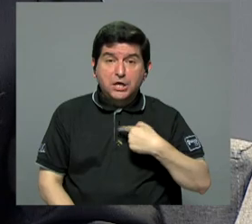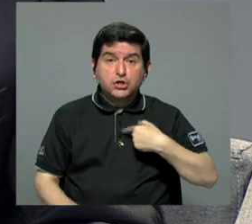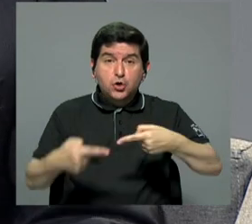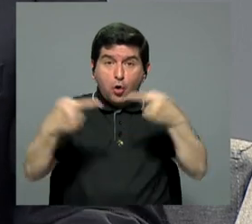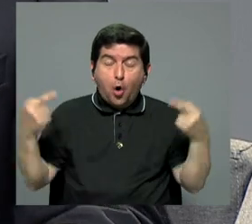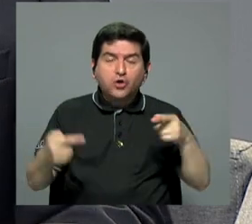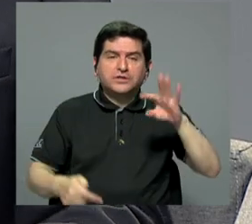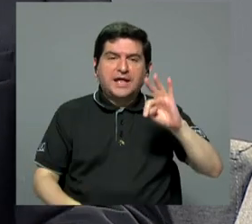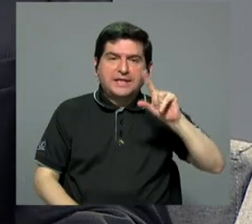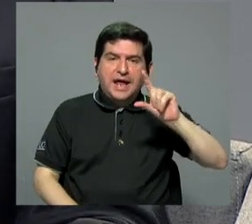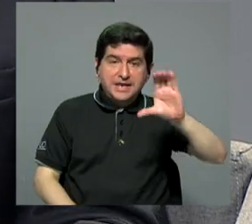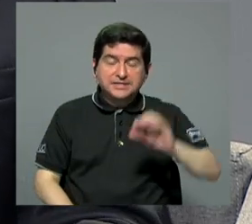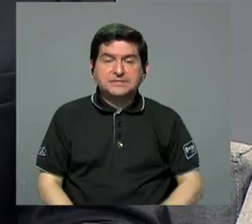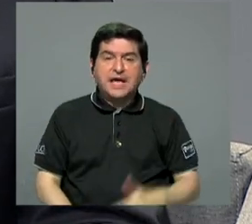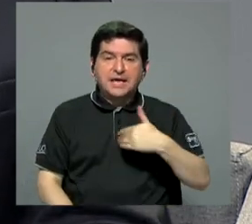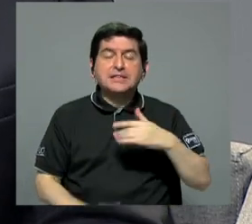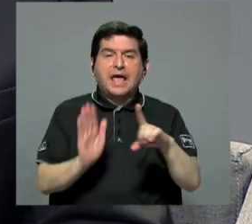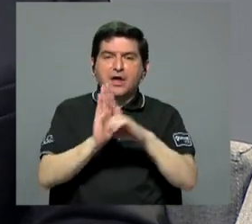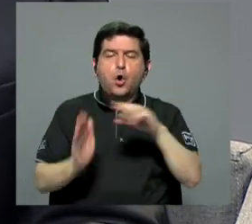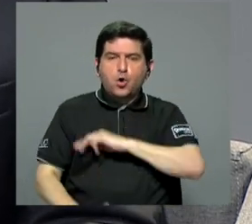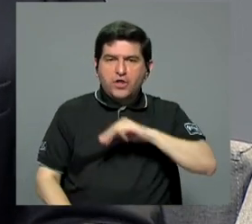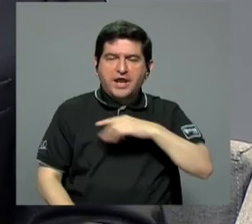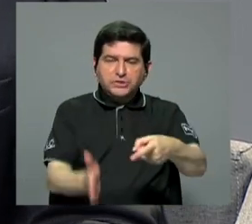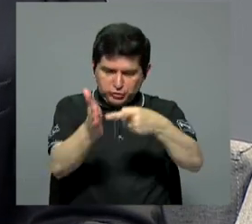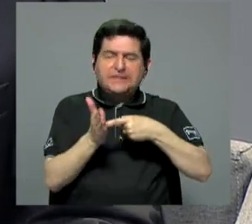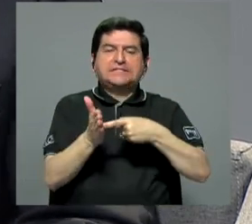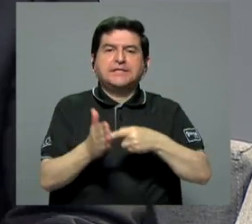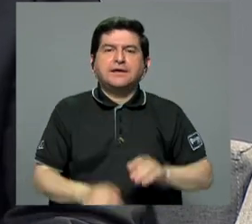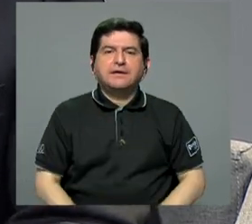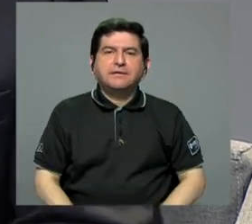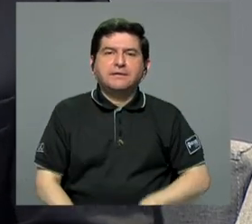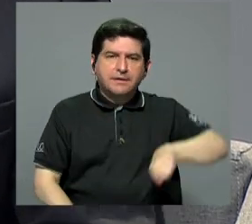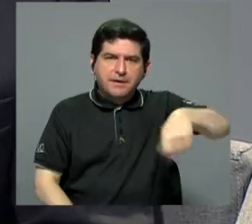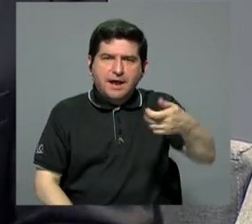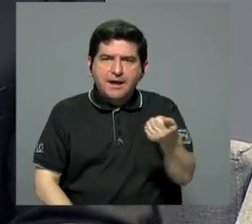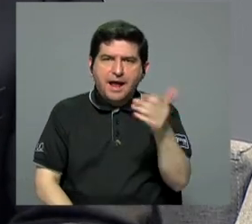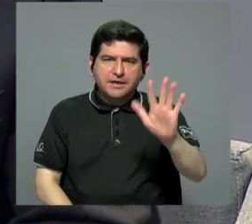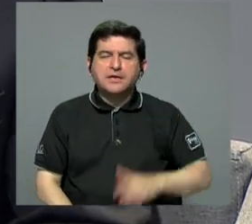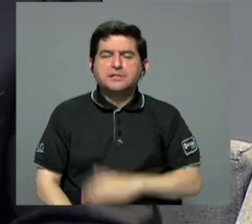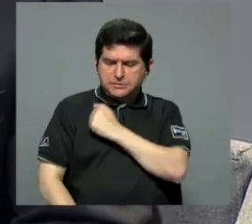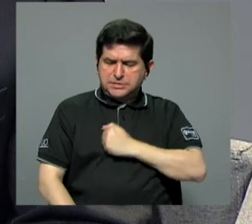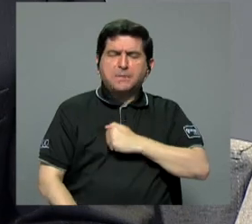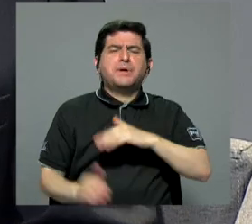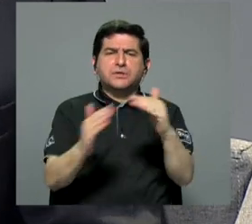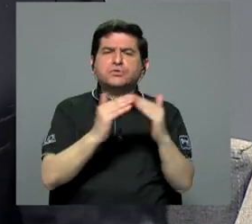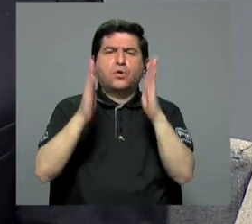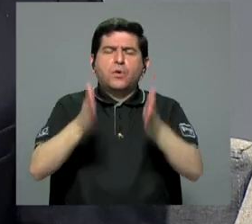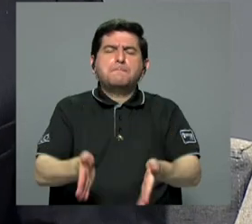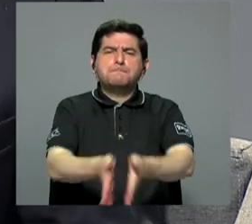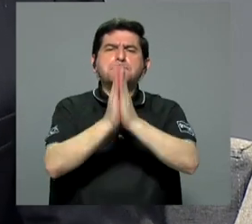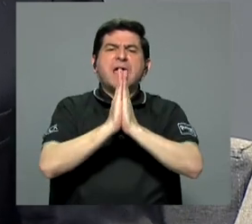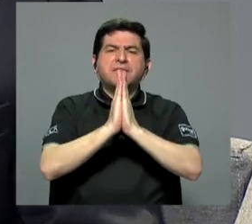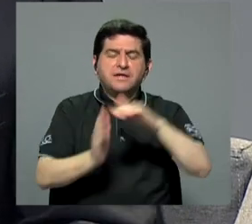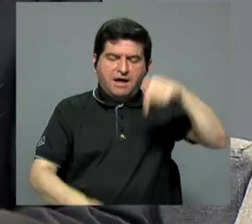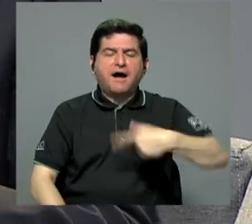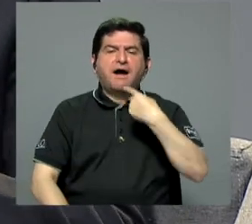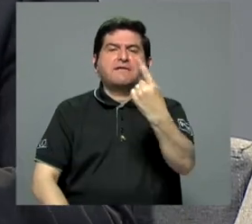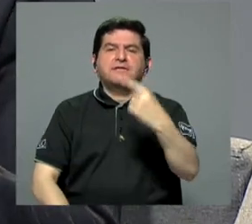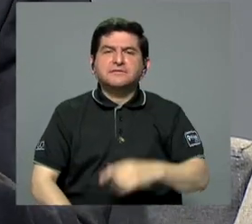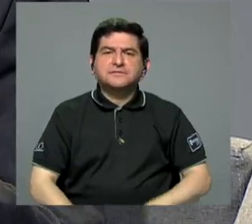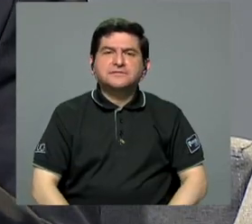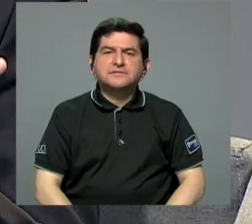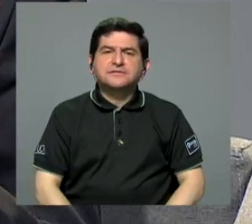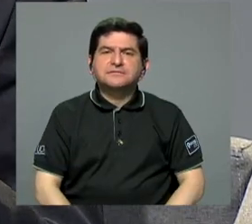no al TLC y tengo derecho moral para venir a exigir eso. Canal 15 debería ofrecerle una disculpa a la ciudadanía porque desde aquí se decía